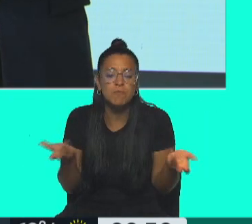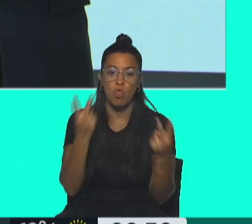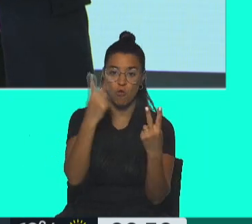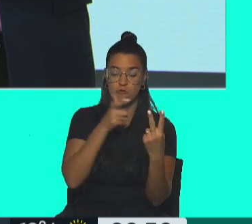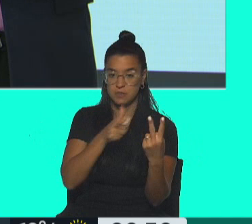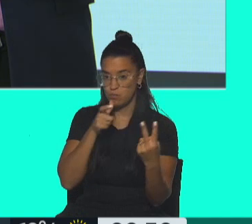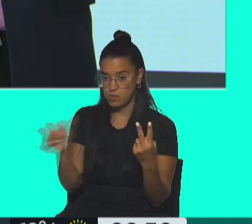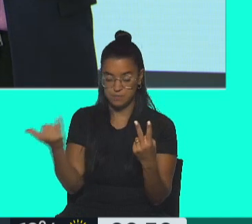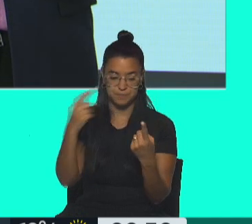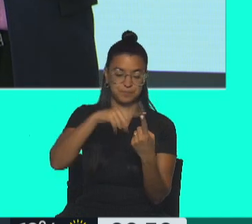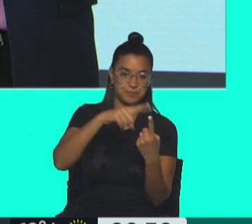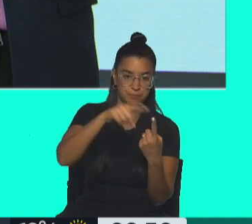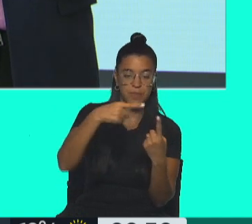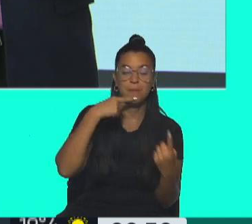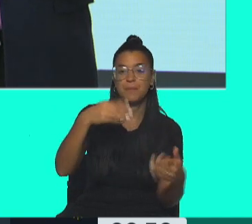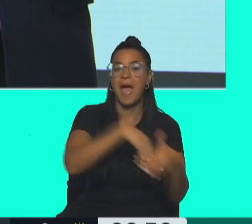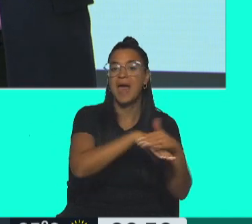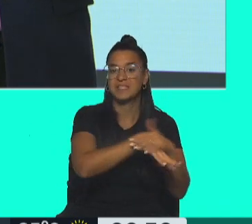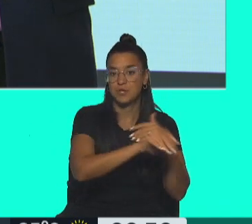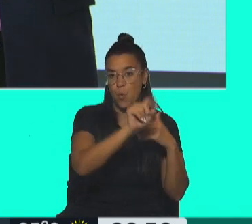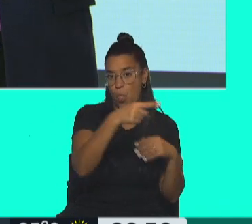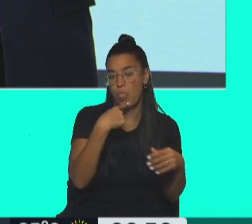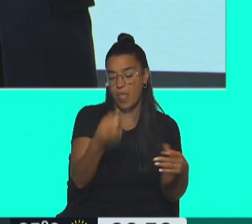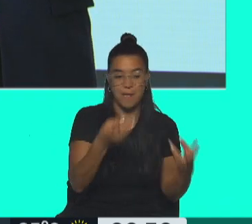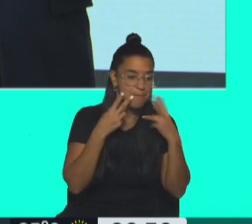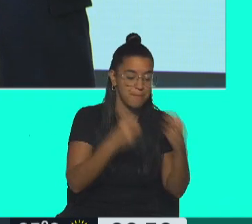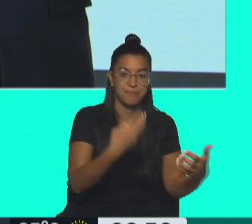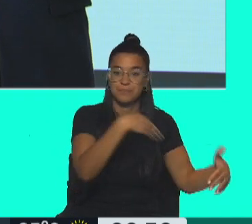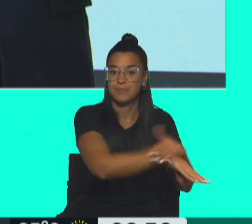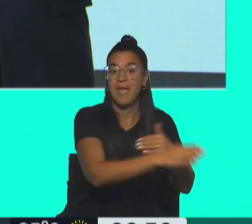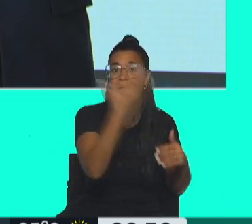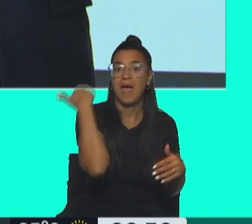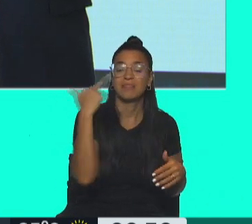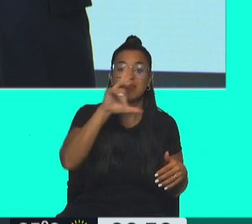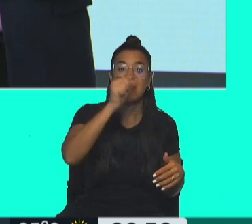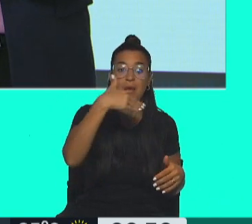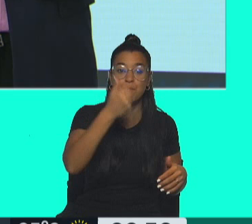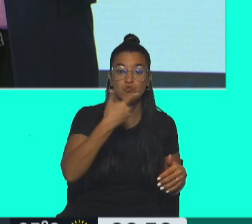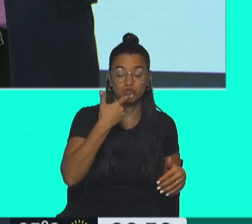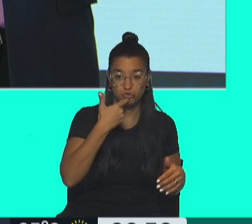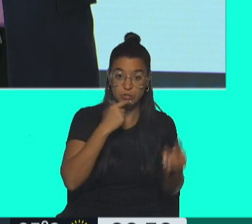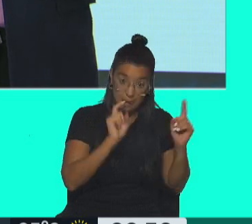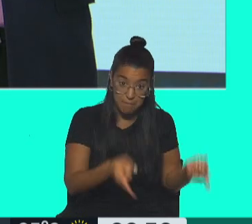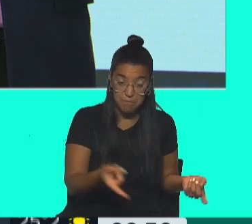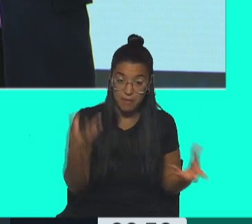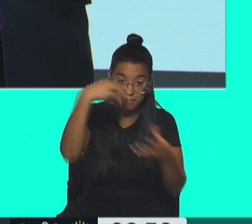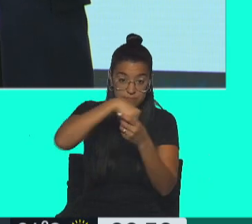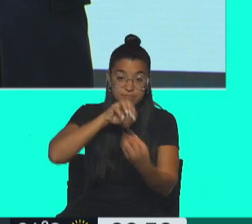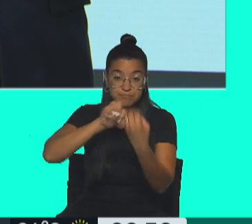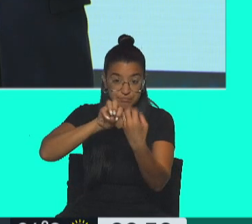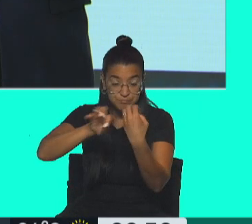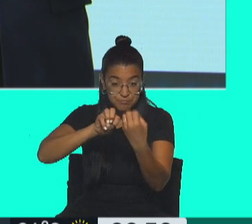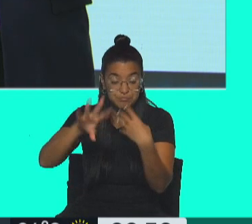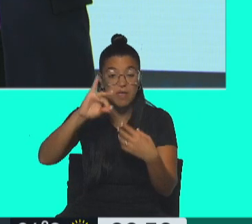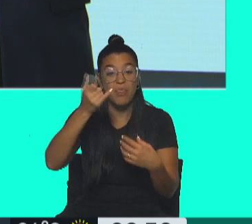La primera tiene que ver con el archivo de la causa. La causa que archivó el juez Sebastián Ramos, quien también aparece en los chats con